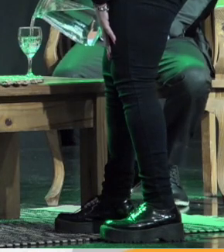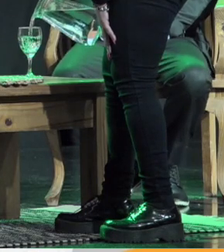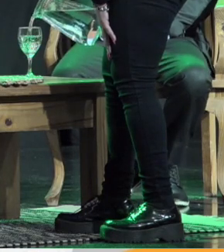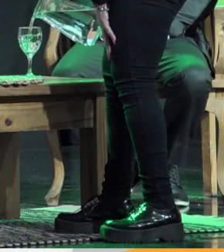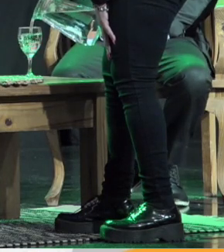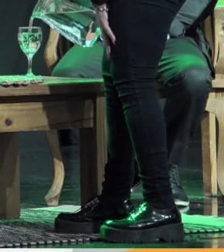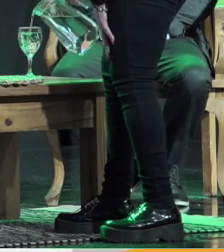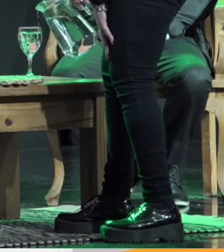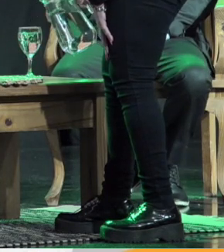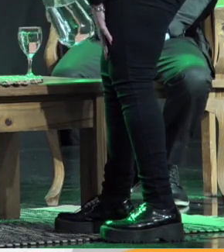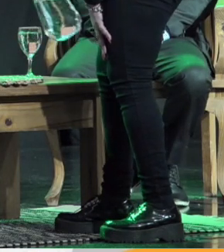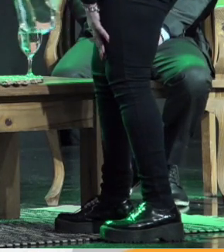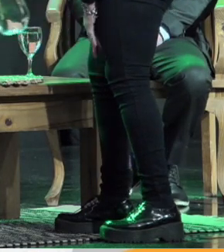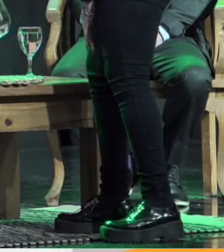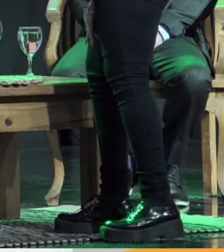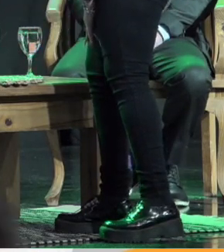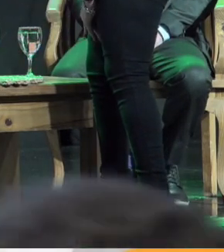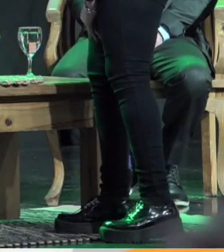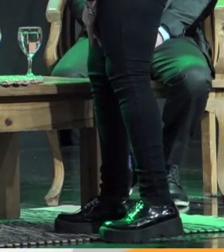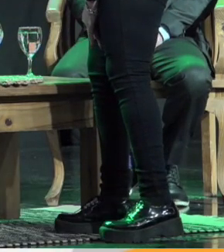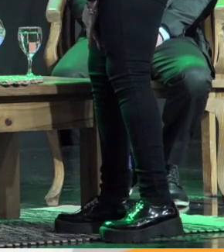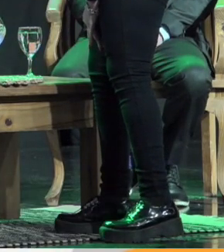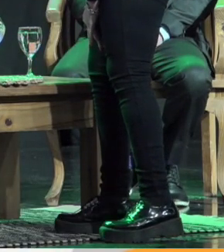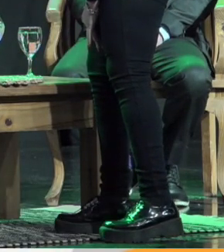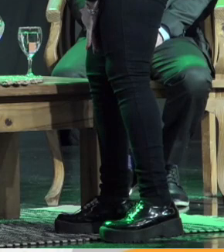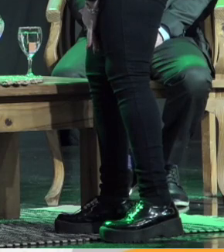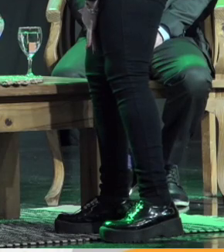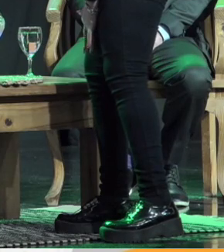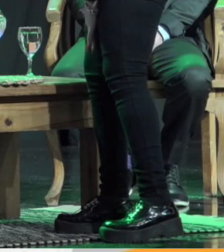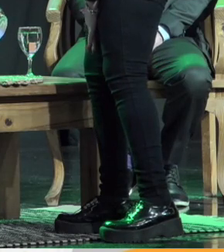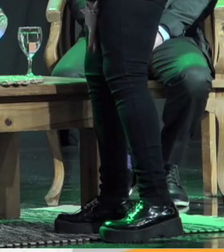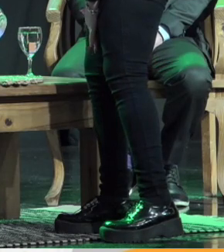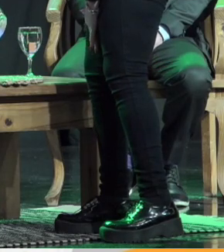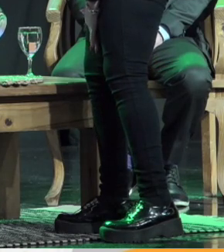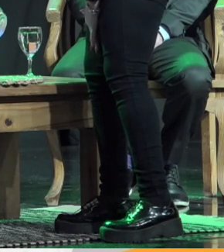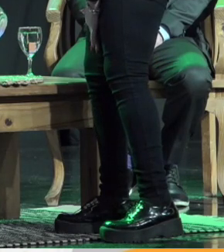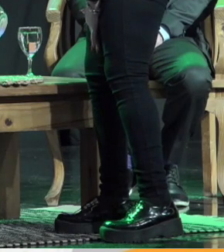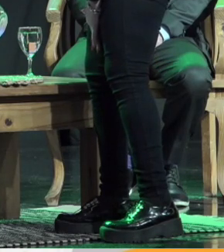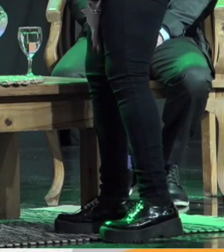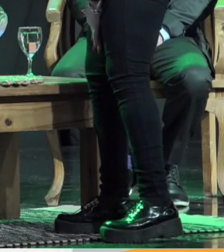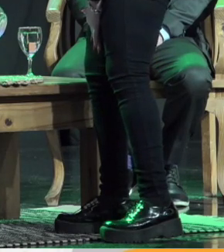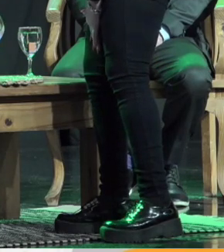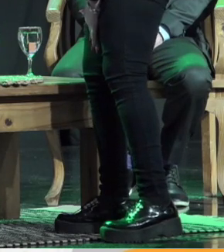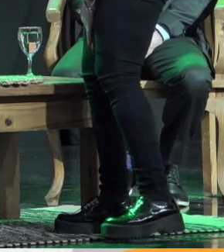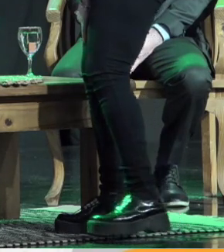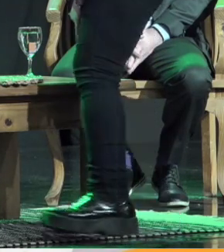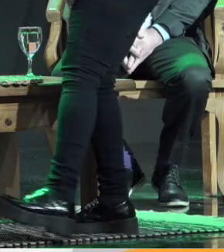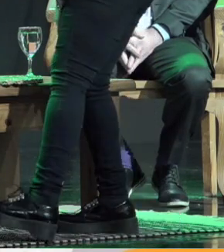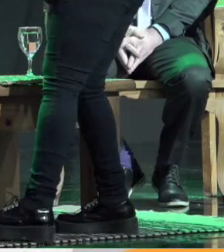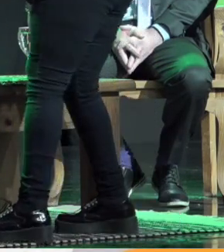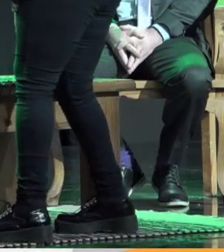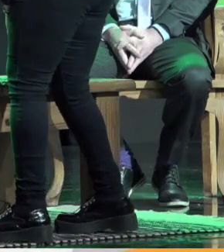Estado de Medio Ambiente de la provincia de Tucumán es abogado especialista en Derecho Administrativo y docente universitario